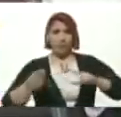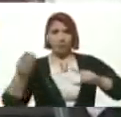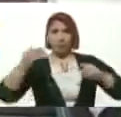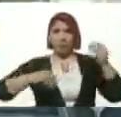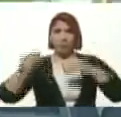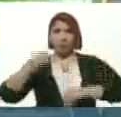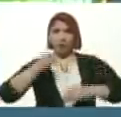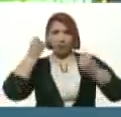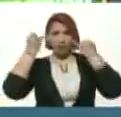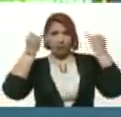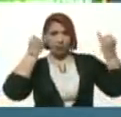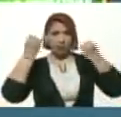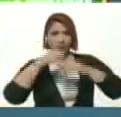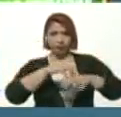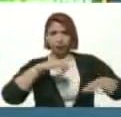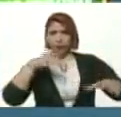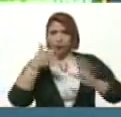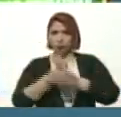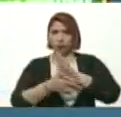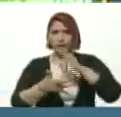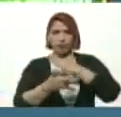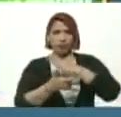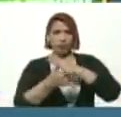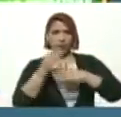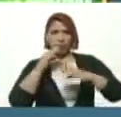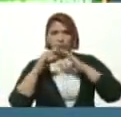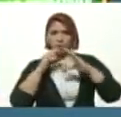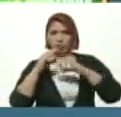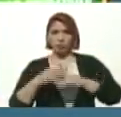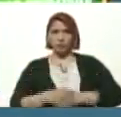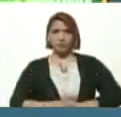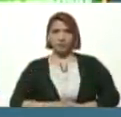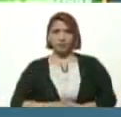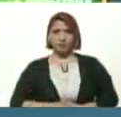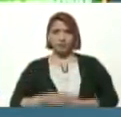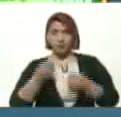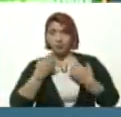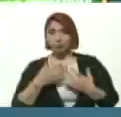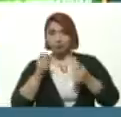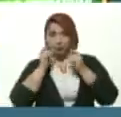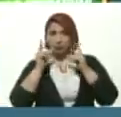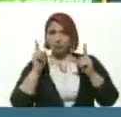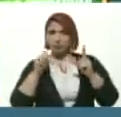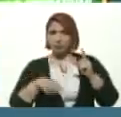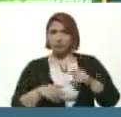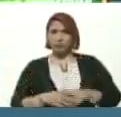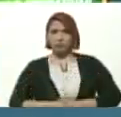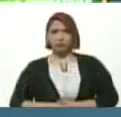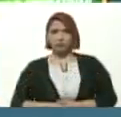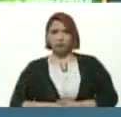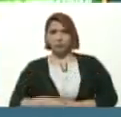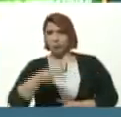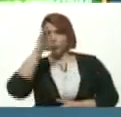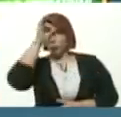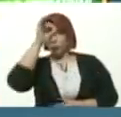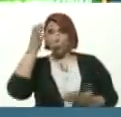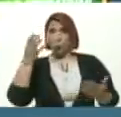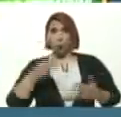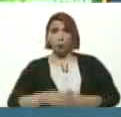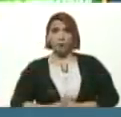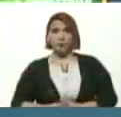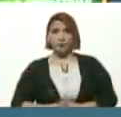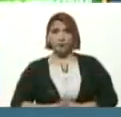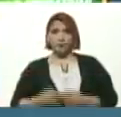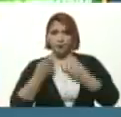Maravillosas Sobre tecnología Comunicación Bueno Maravillosas Yo no sé Si las